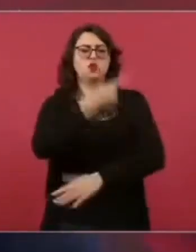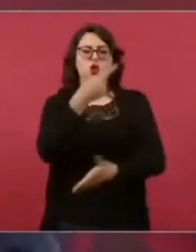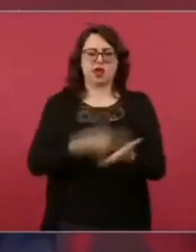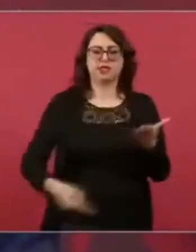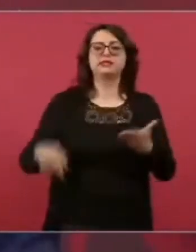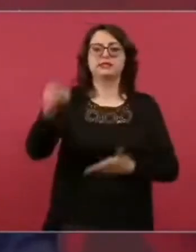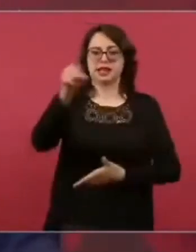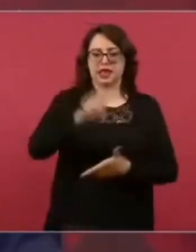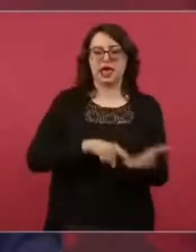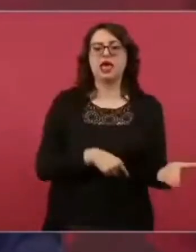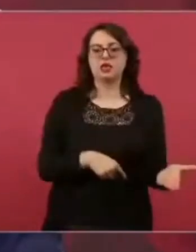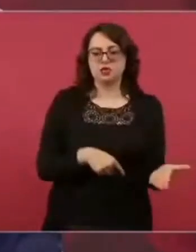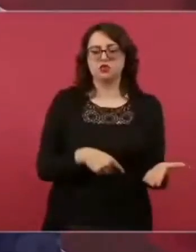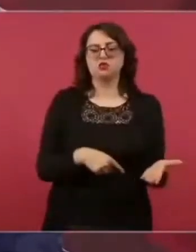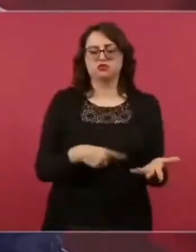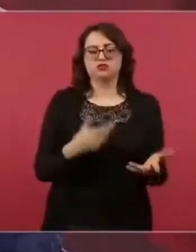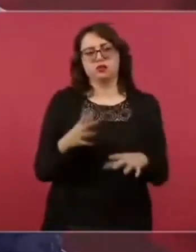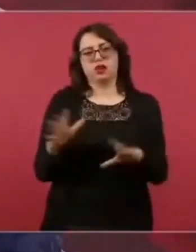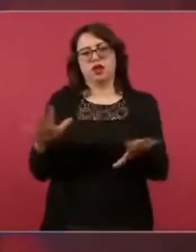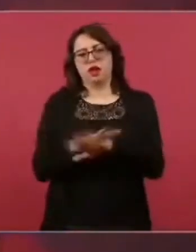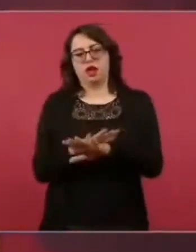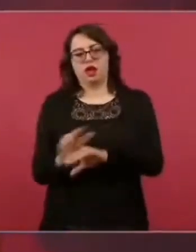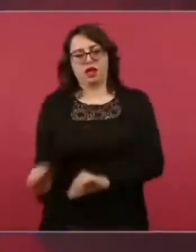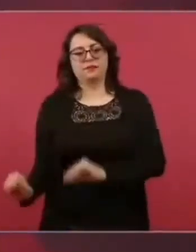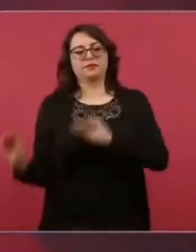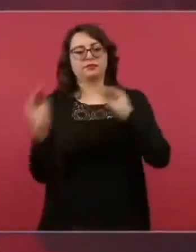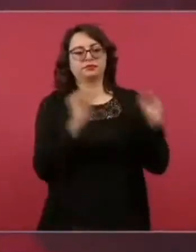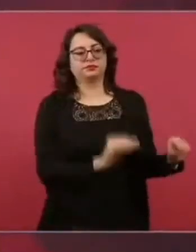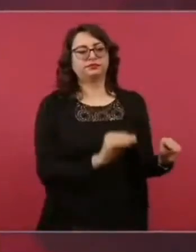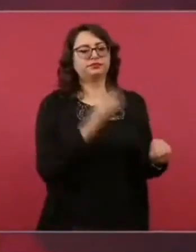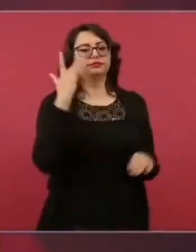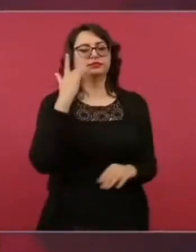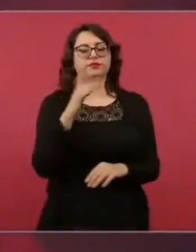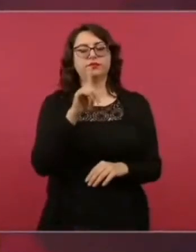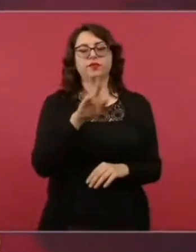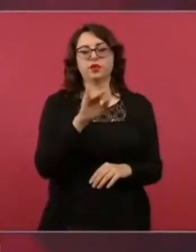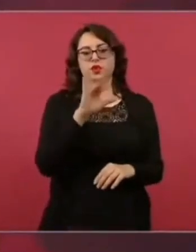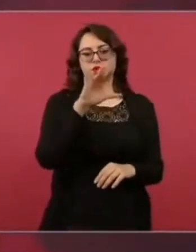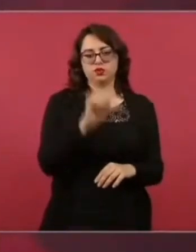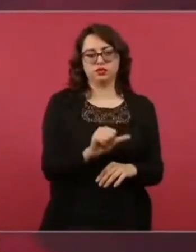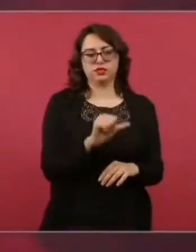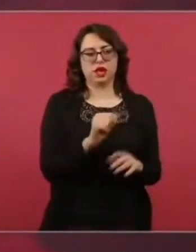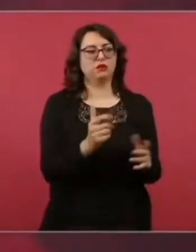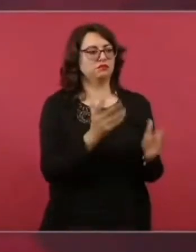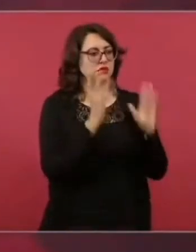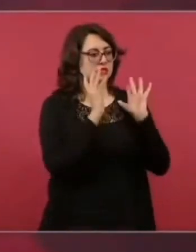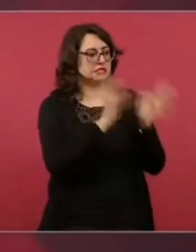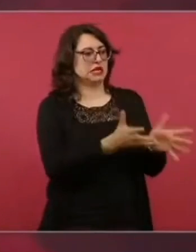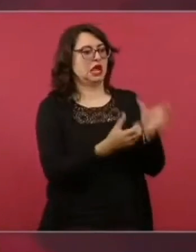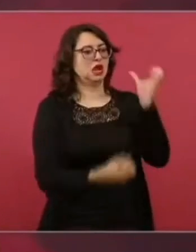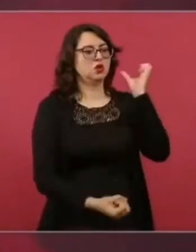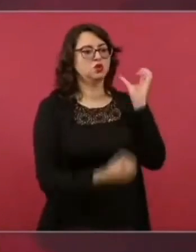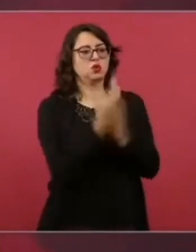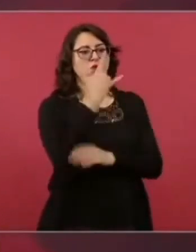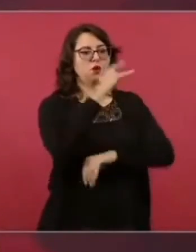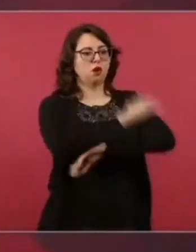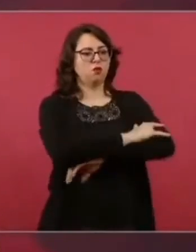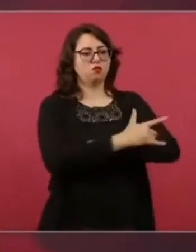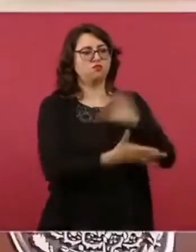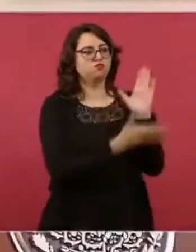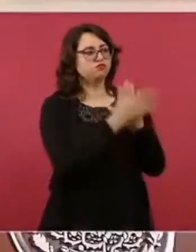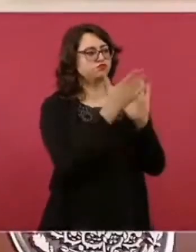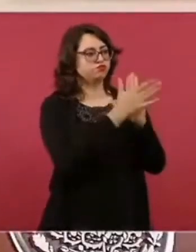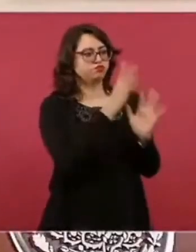en la base aérea de Santa Lucía y lo que ya se logró construir el nuevo aeropuerto Felipe